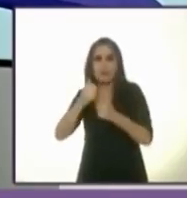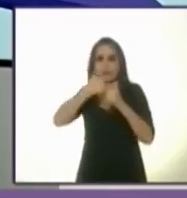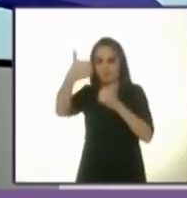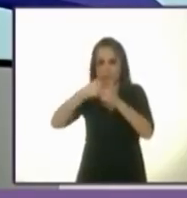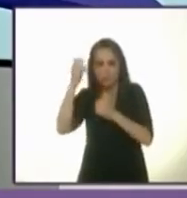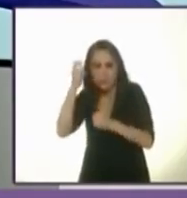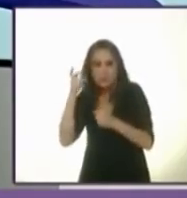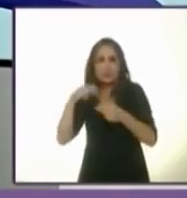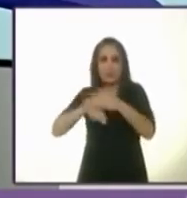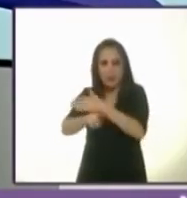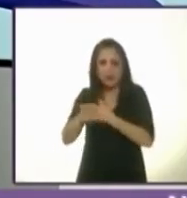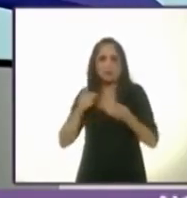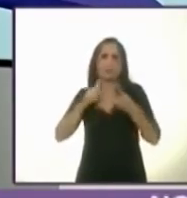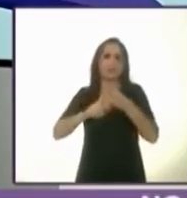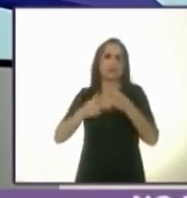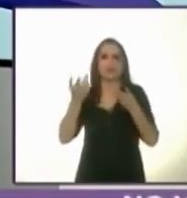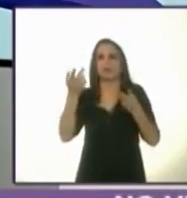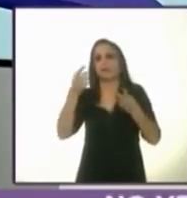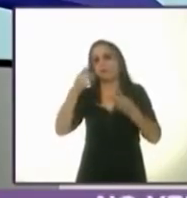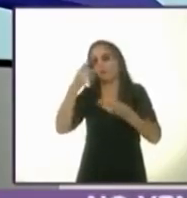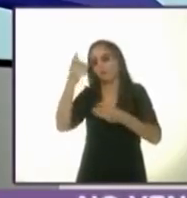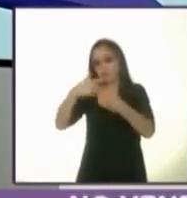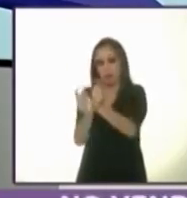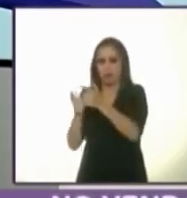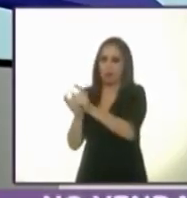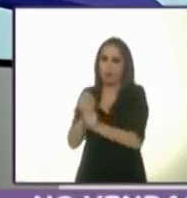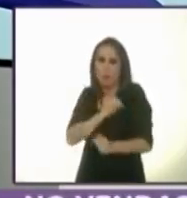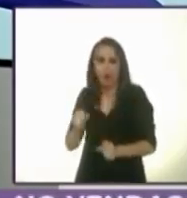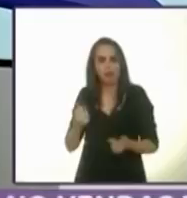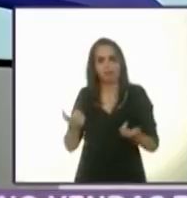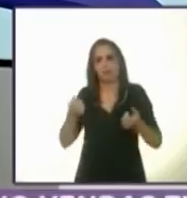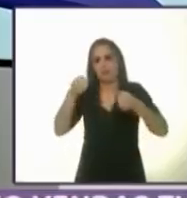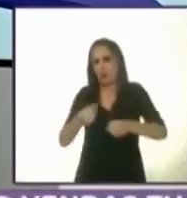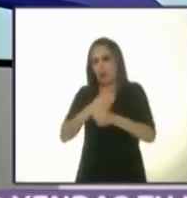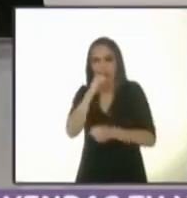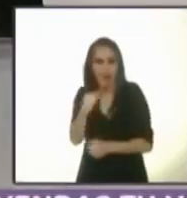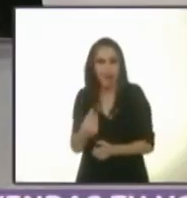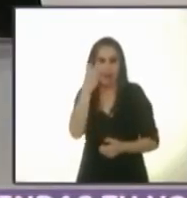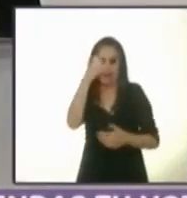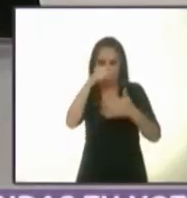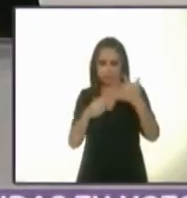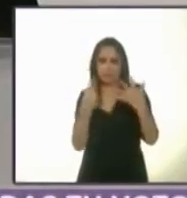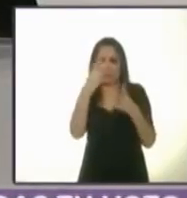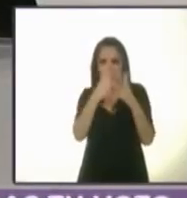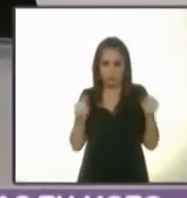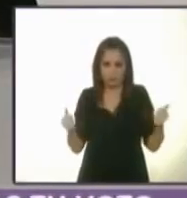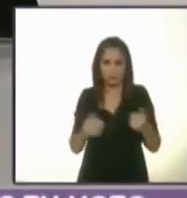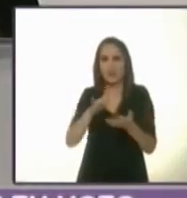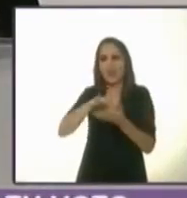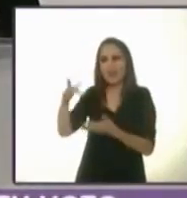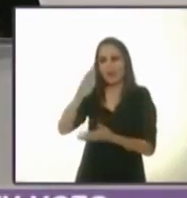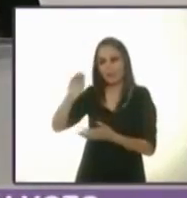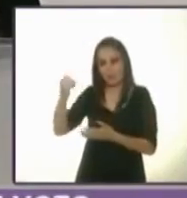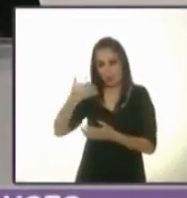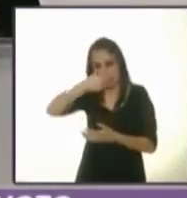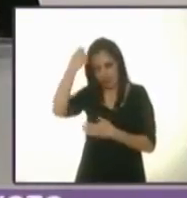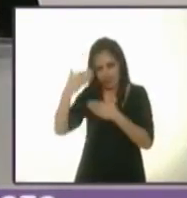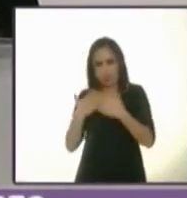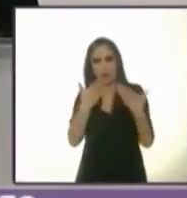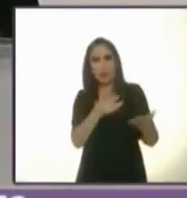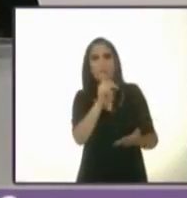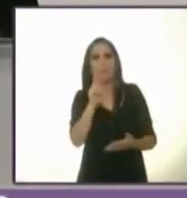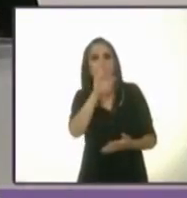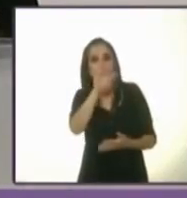contaminación, de movilidad y de combate a la delincuencia y la inseguridad. Muchísimas gracias, candidata Mariana Boy. Purificación